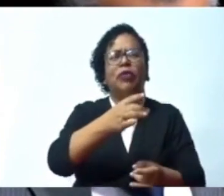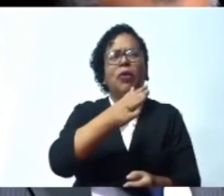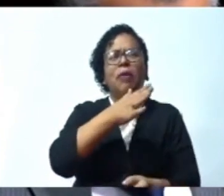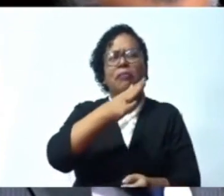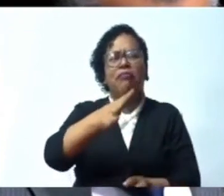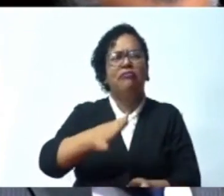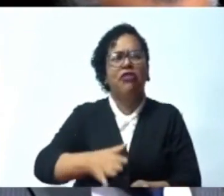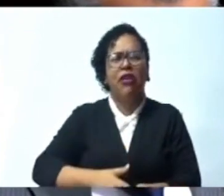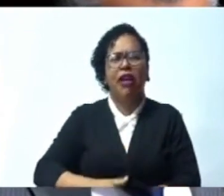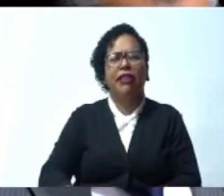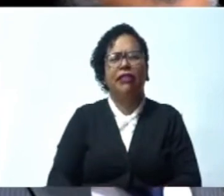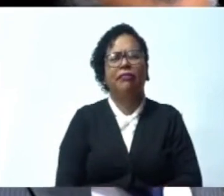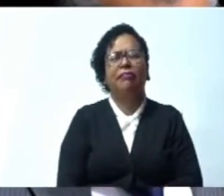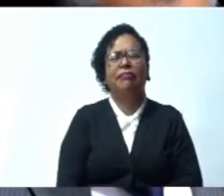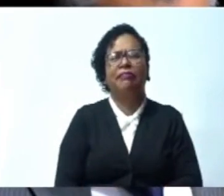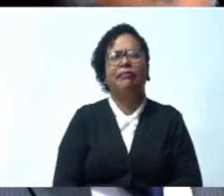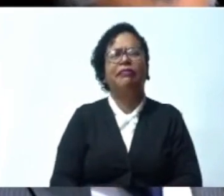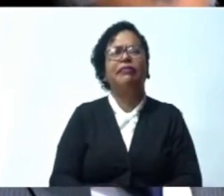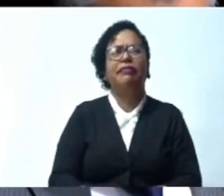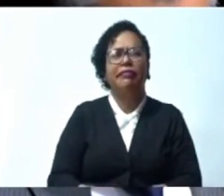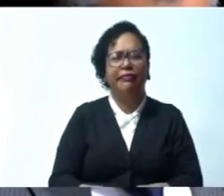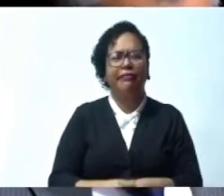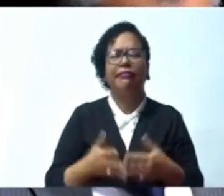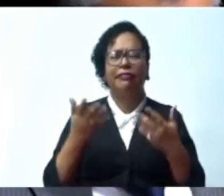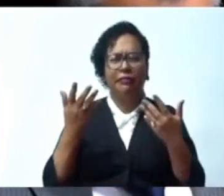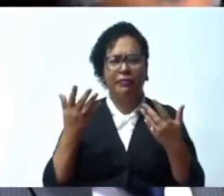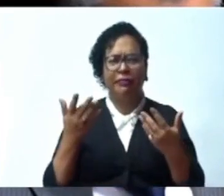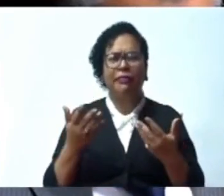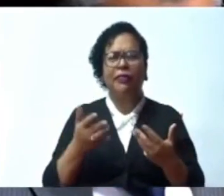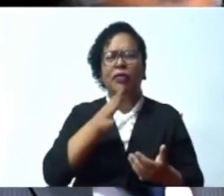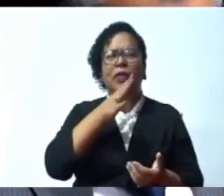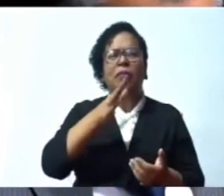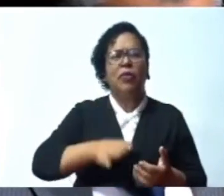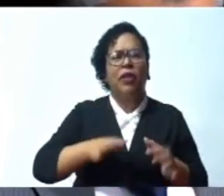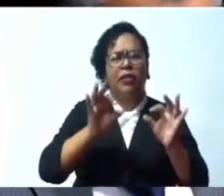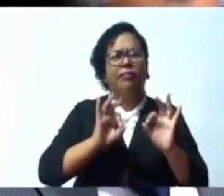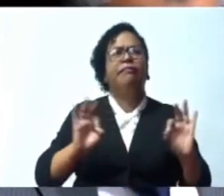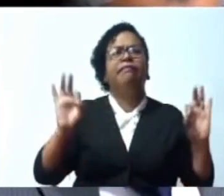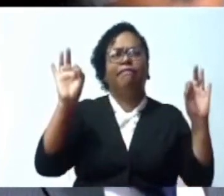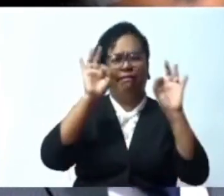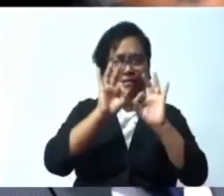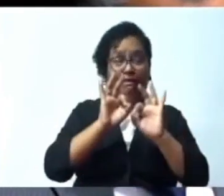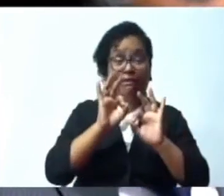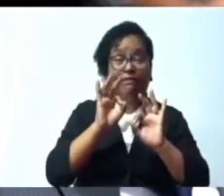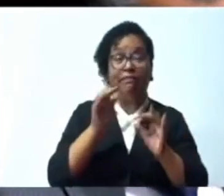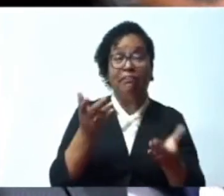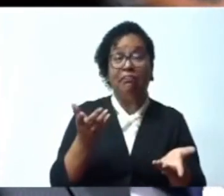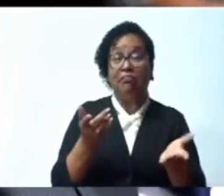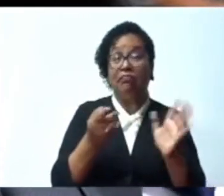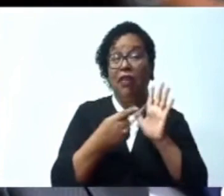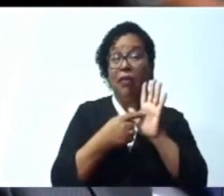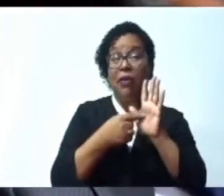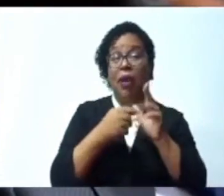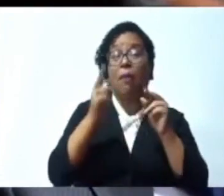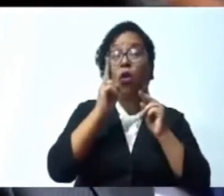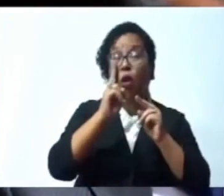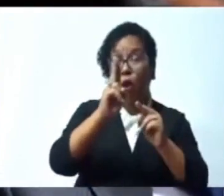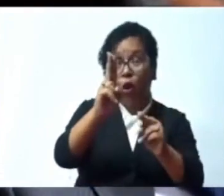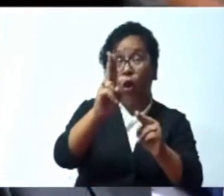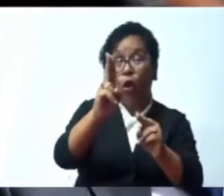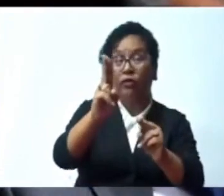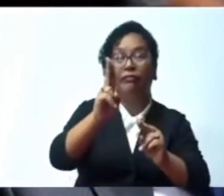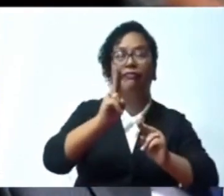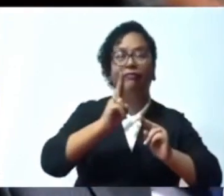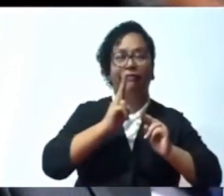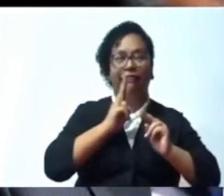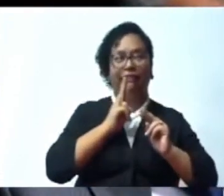todo, conocemos muchísimas frases como aquella que dice que honrar honra como aquella que dice que el pueblo